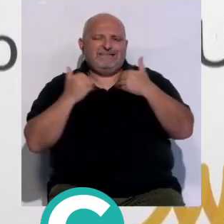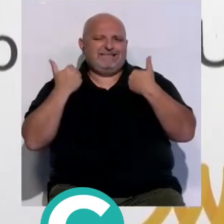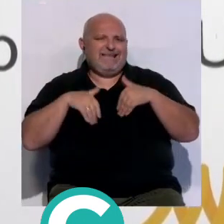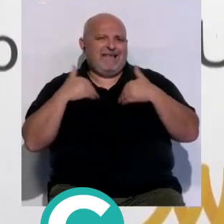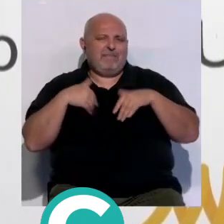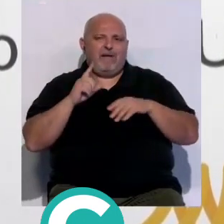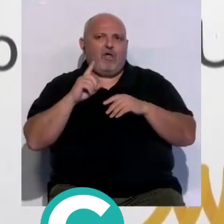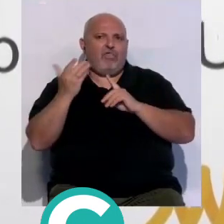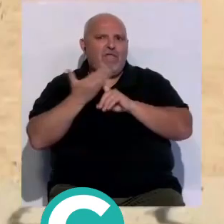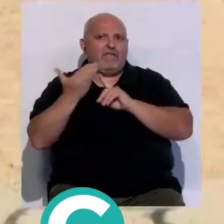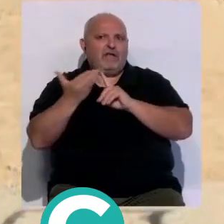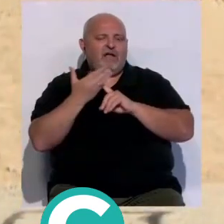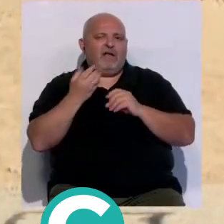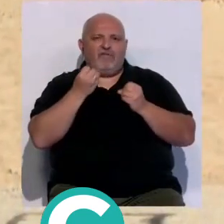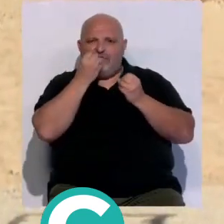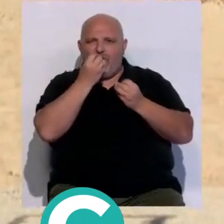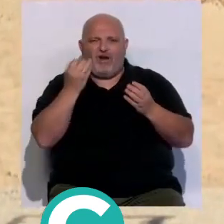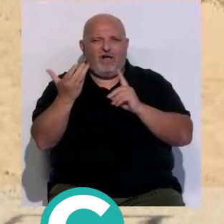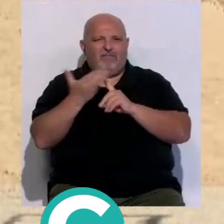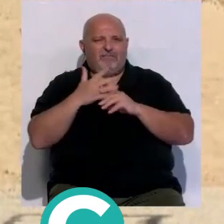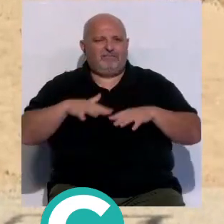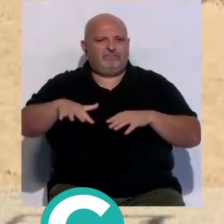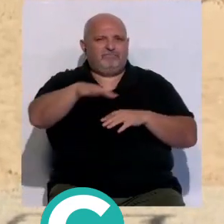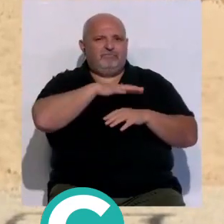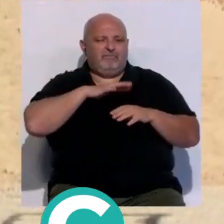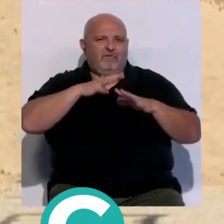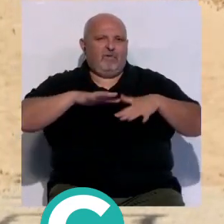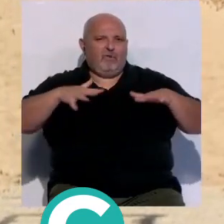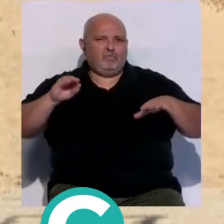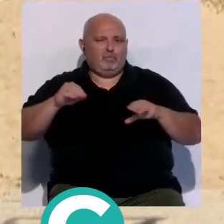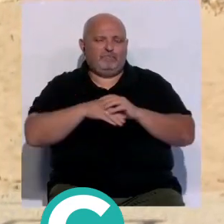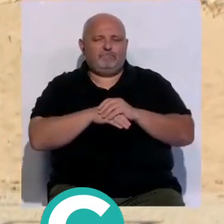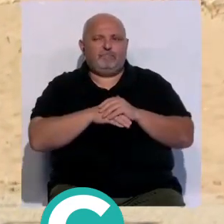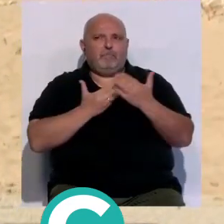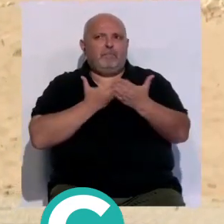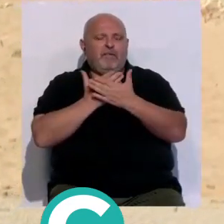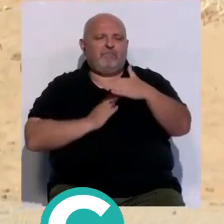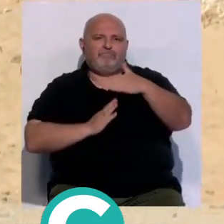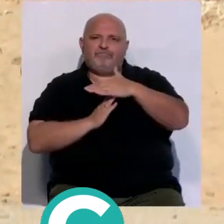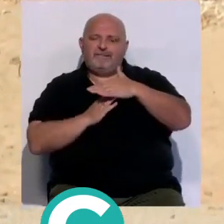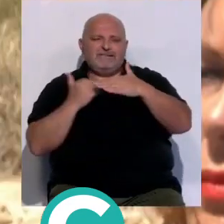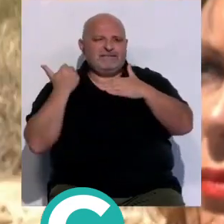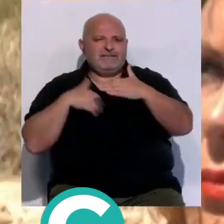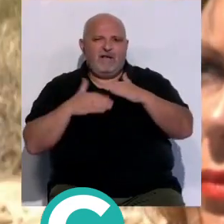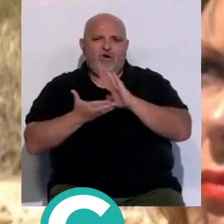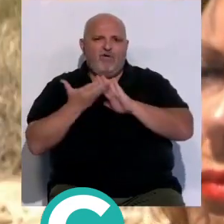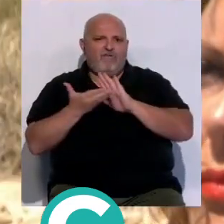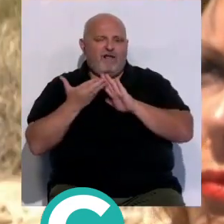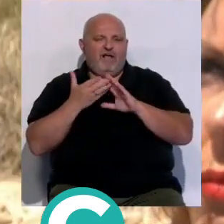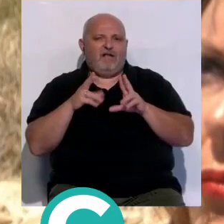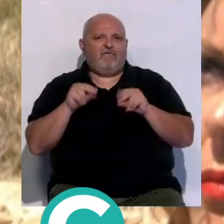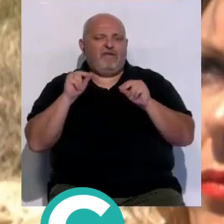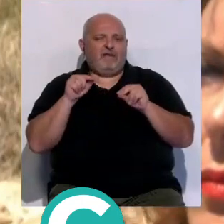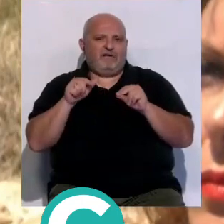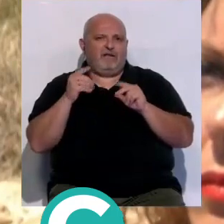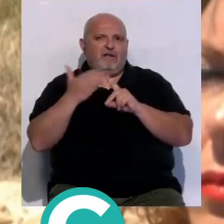trabajos para no perjudicar a la flora y fauna del entorno del sistema dunar pedimos la paralización inmediata de las obras y el cese de